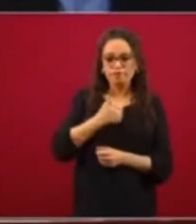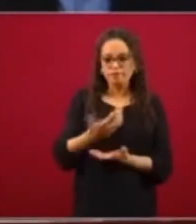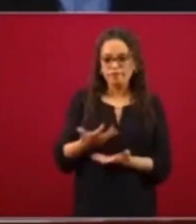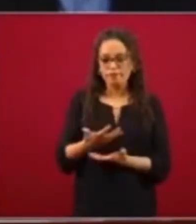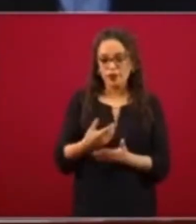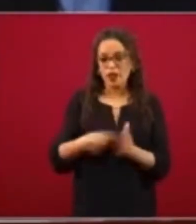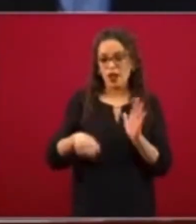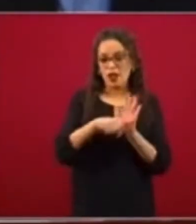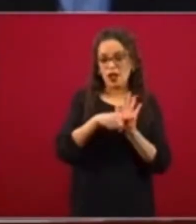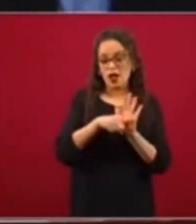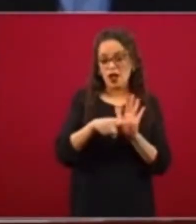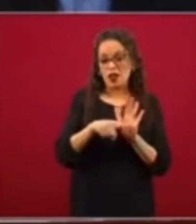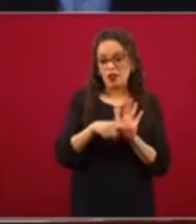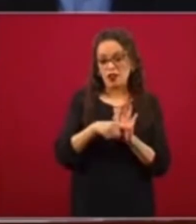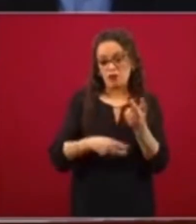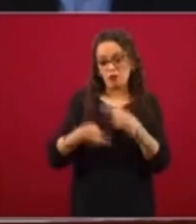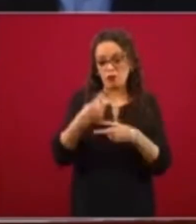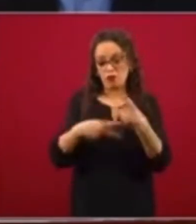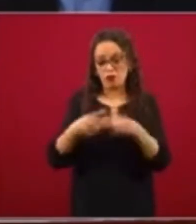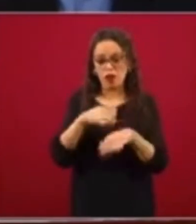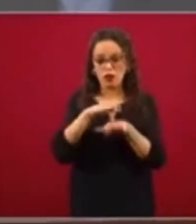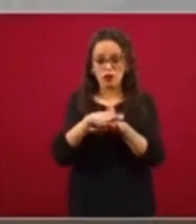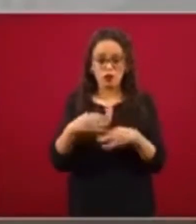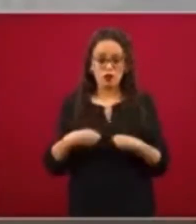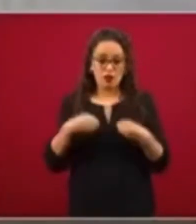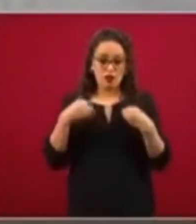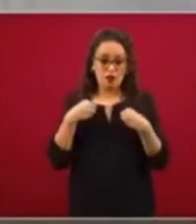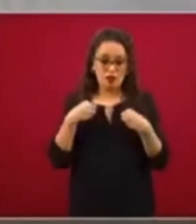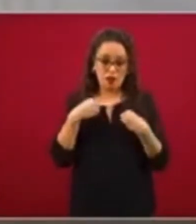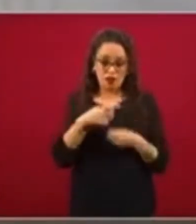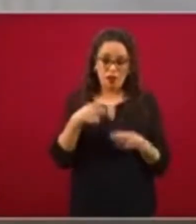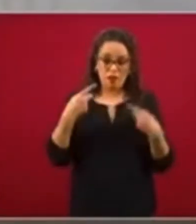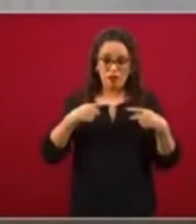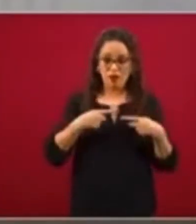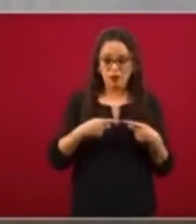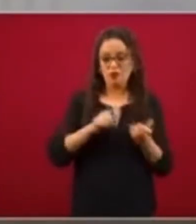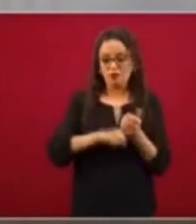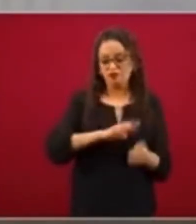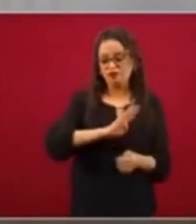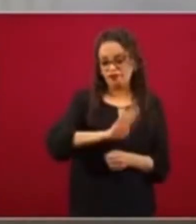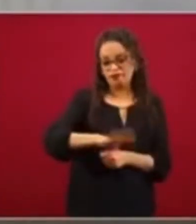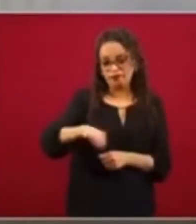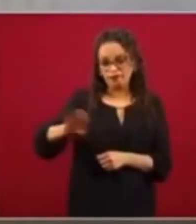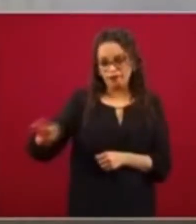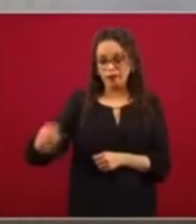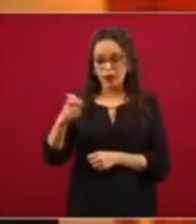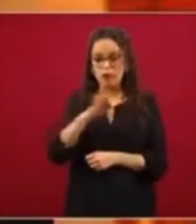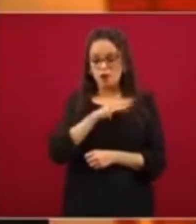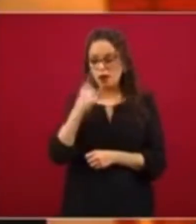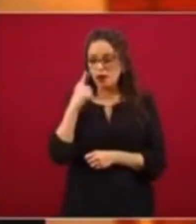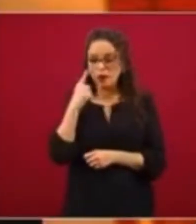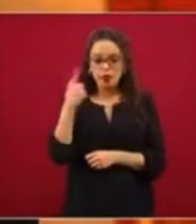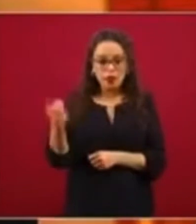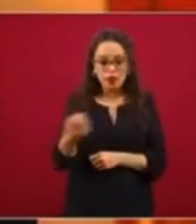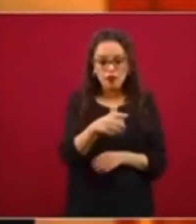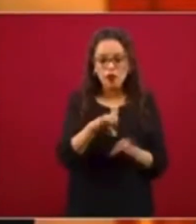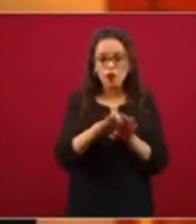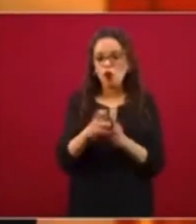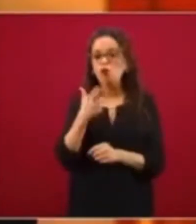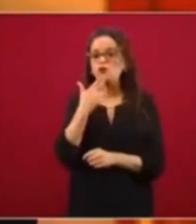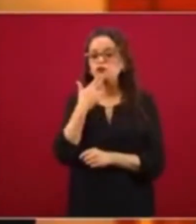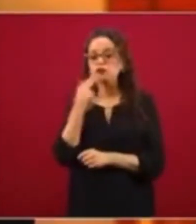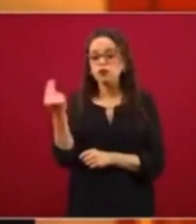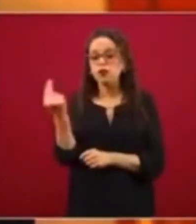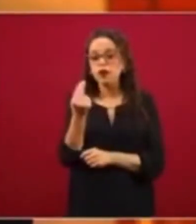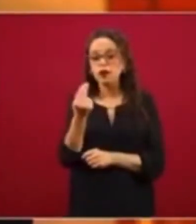negativa sobre la salud y la vida de las personas, nos está mostrando la utilidad de trabajar todas y todos